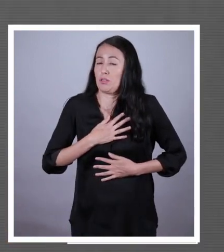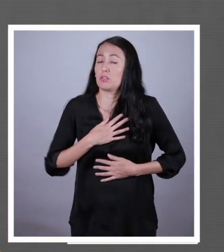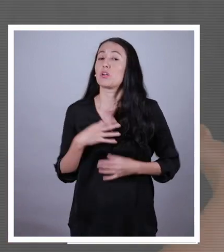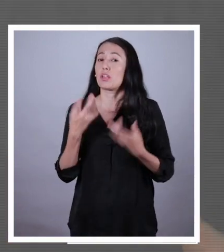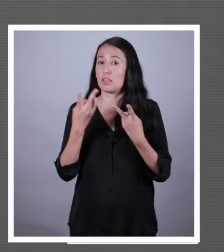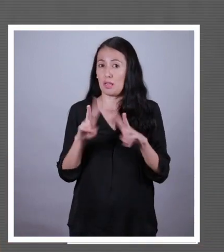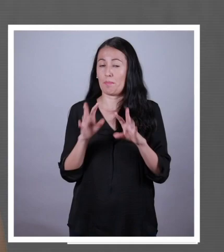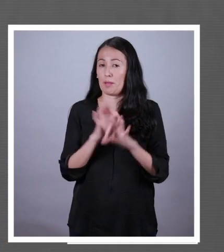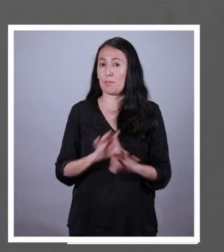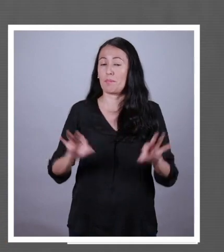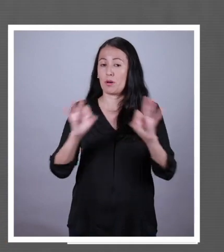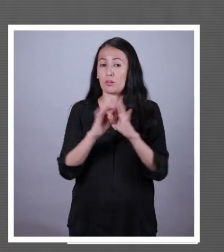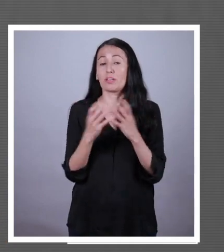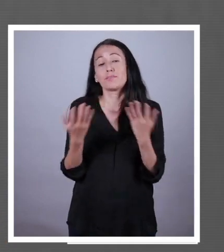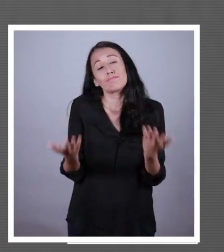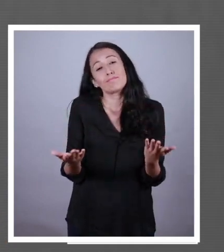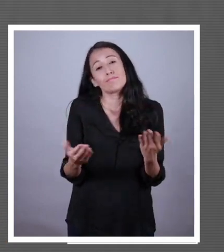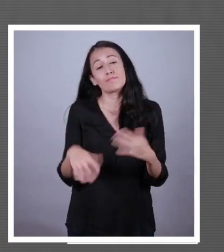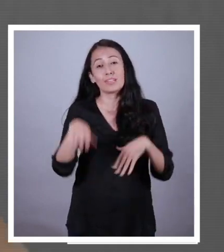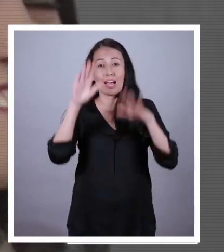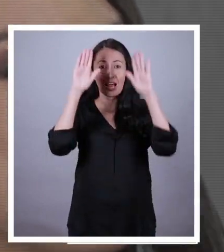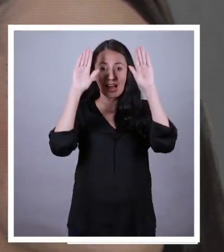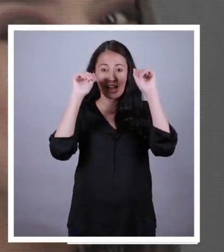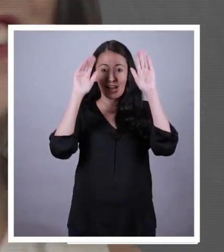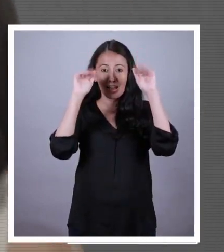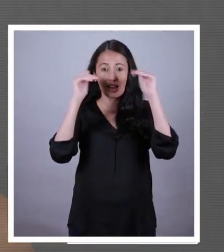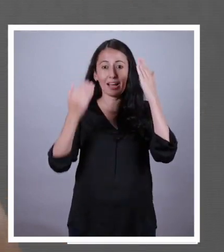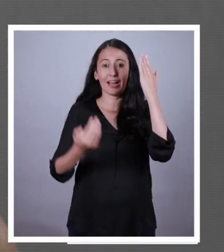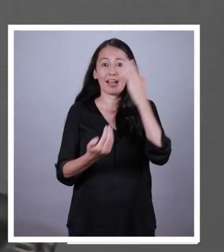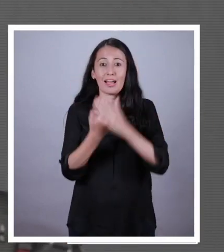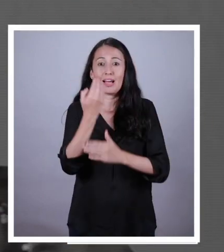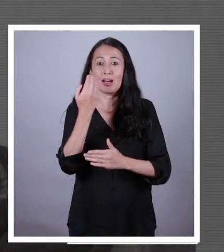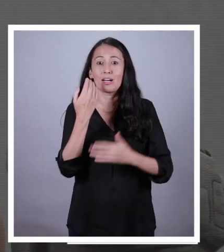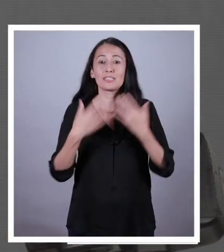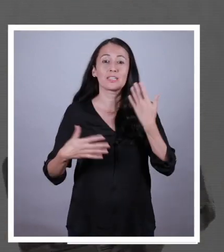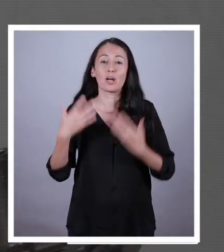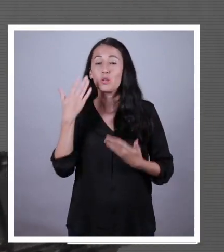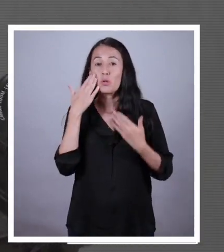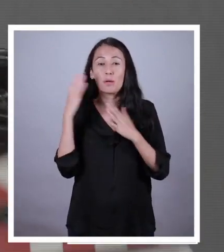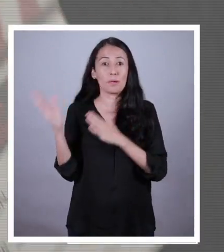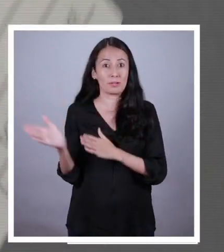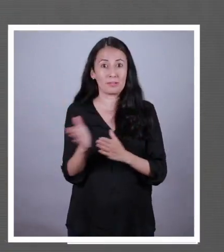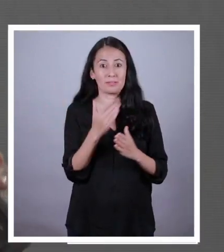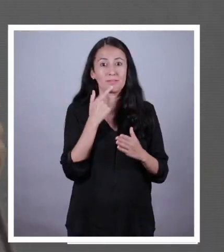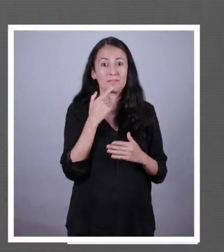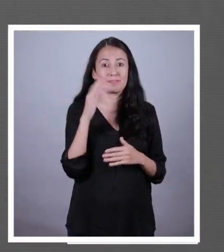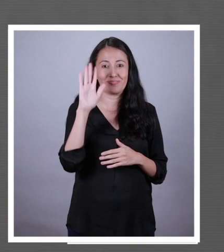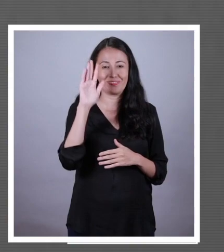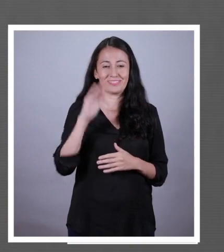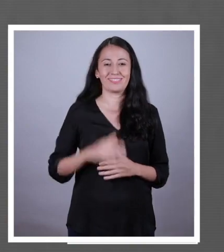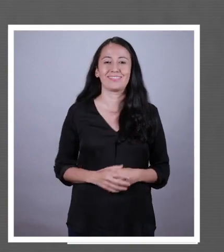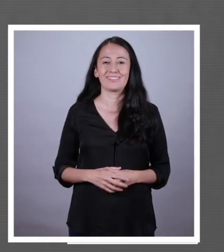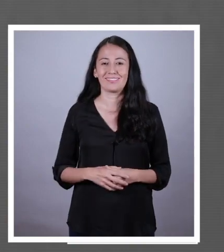Bueno, me despido por hoy Me voy a hacer un nuevo corto, estoy súper emocionada Así que, ¡bye!